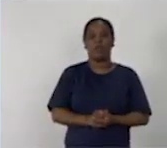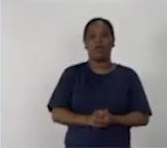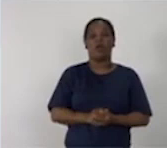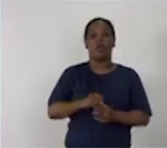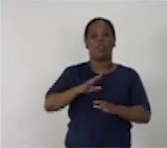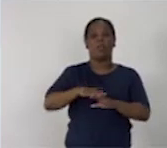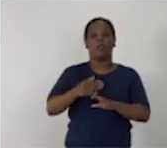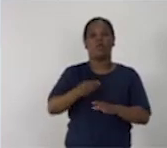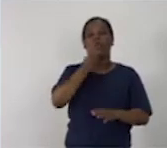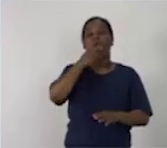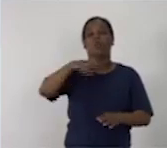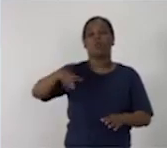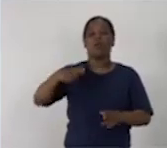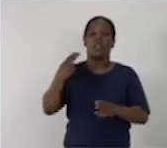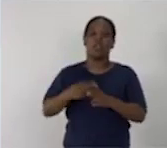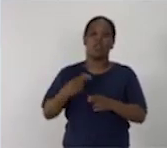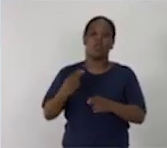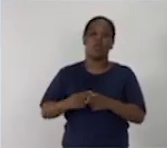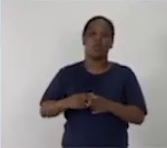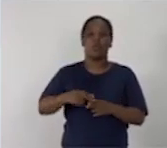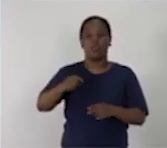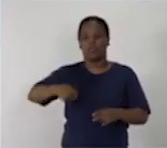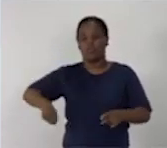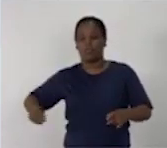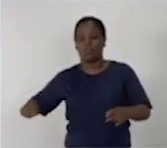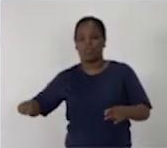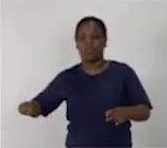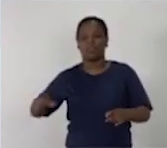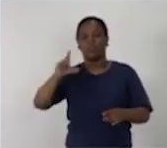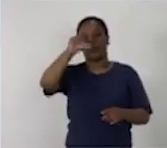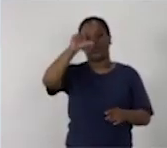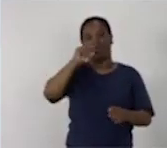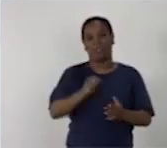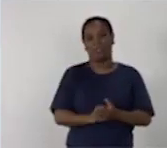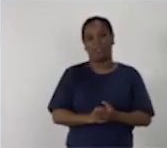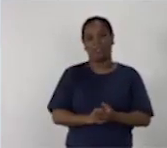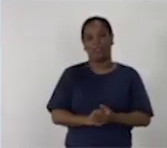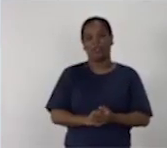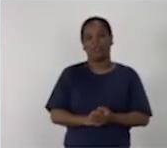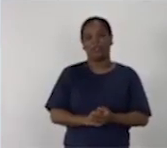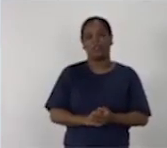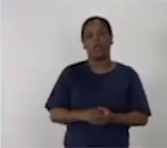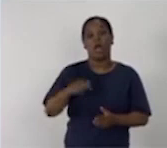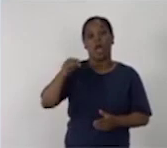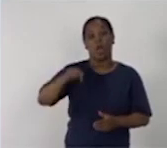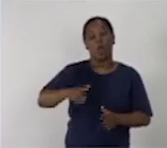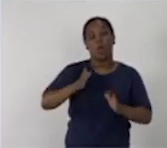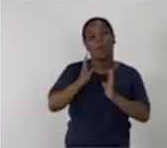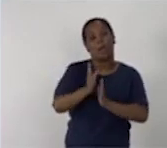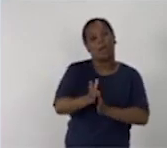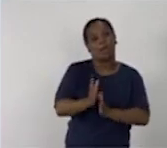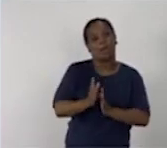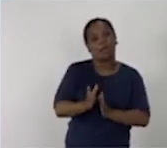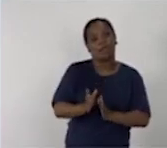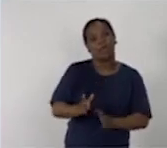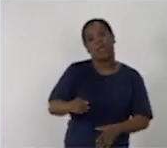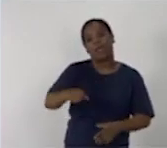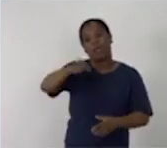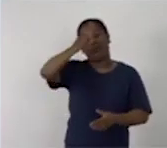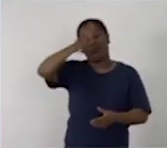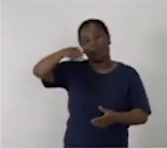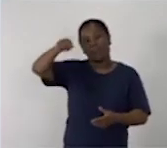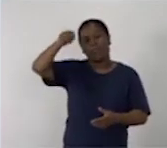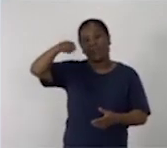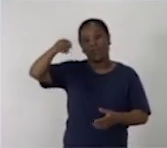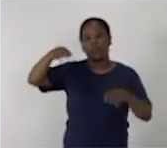Bueno, después pueden buscar sus datos biográficos. A continuación, repasen los trazos en